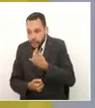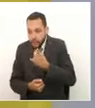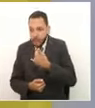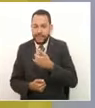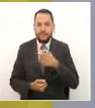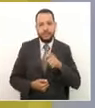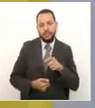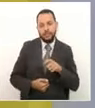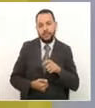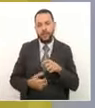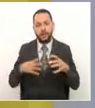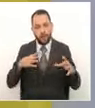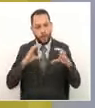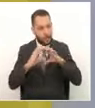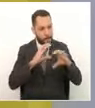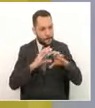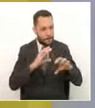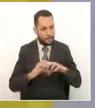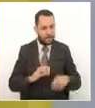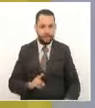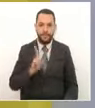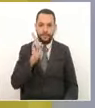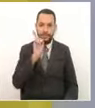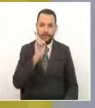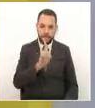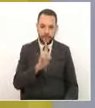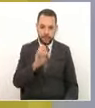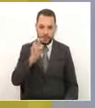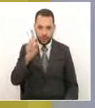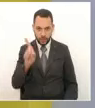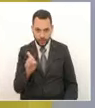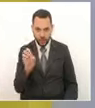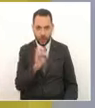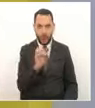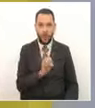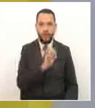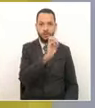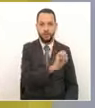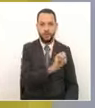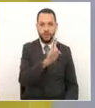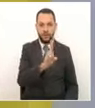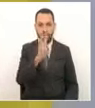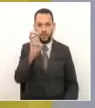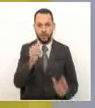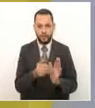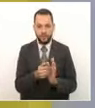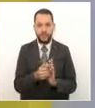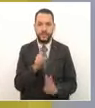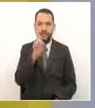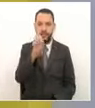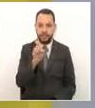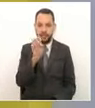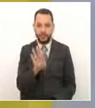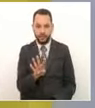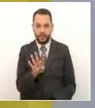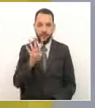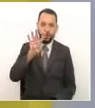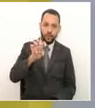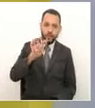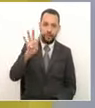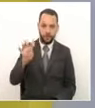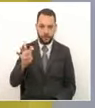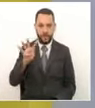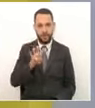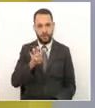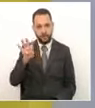líneas telefónicas, marcando el 106 o gratis al 018-064-9999 o escribiendo a